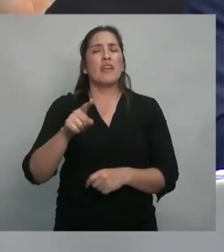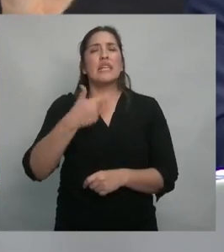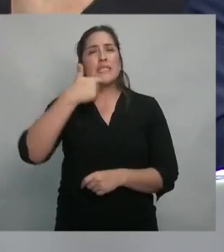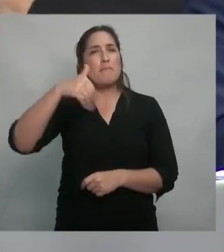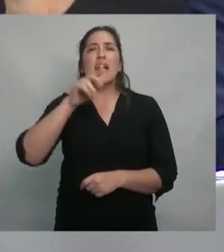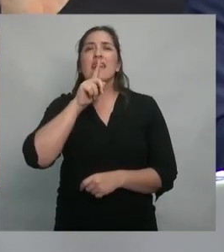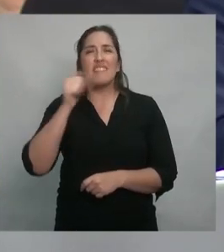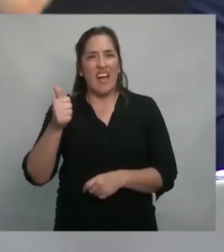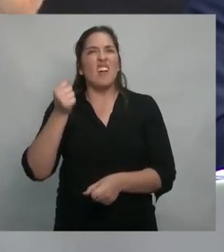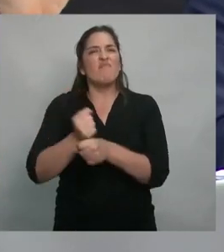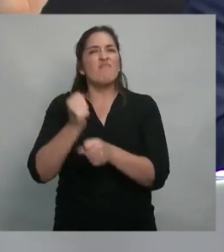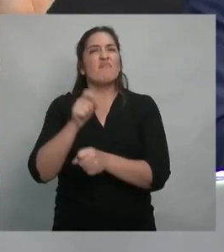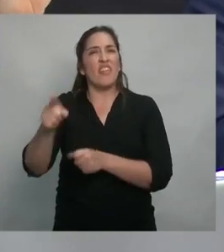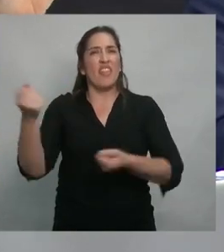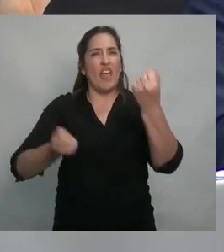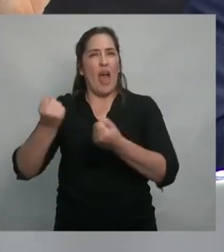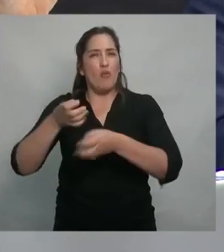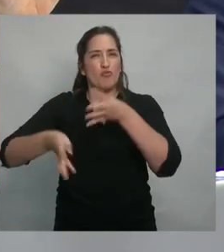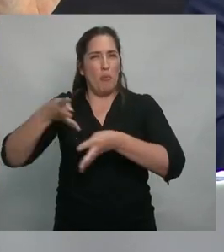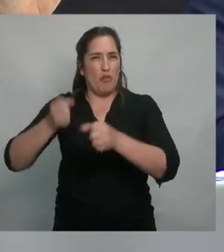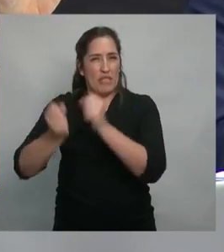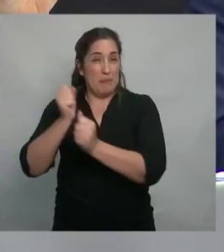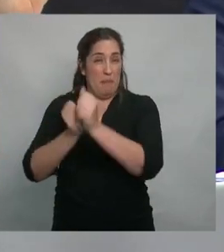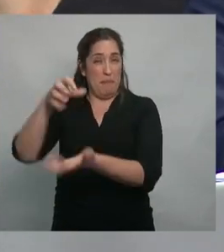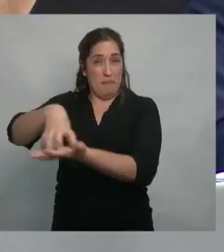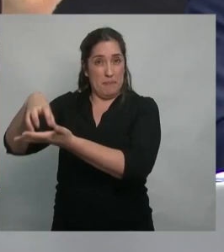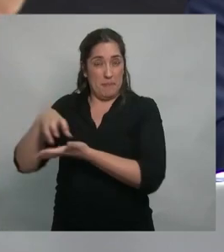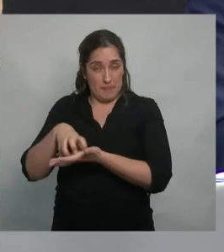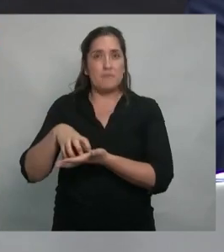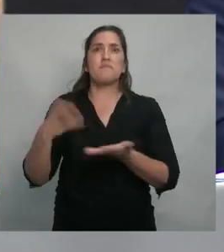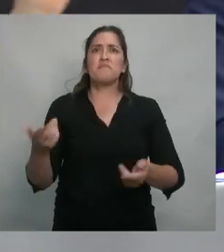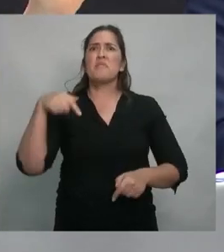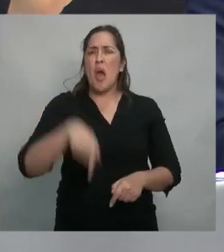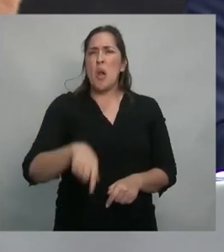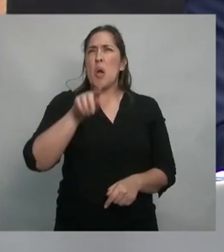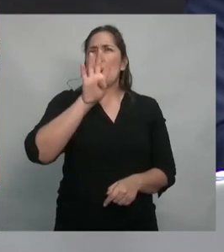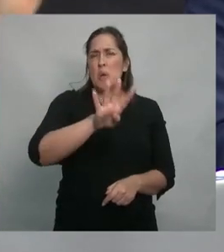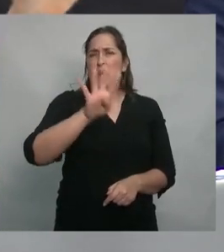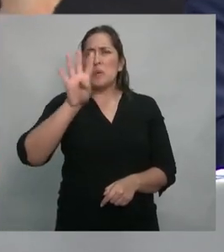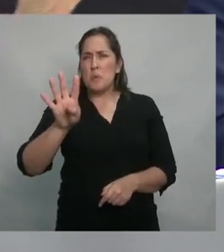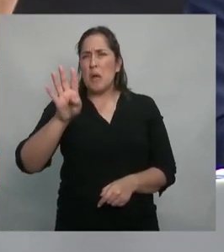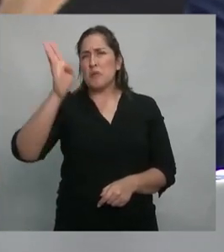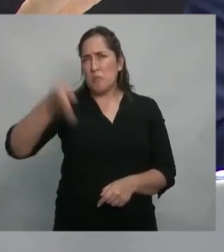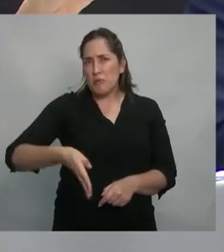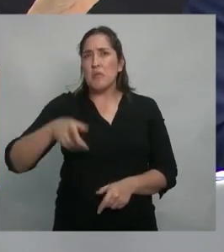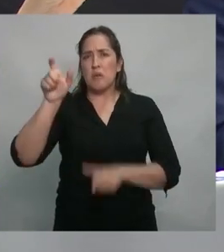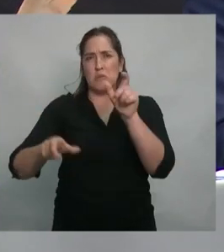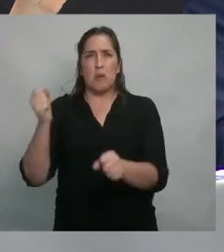industria automotriz. Hoy, con una ocupación del 44%,